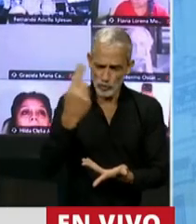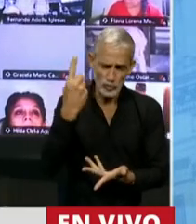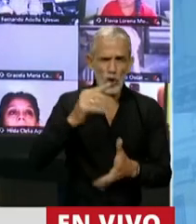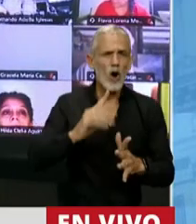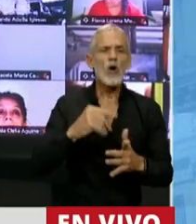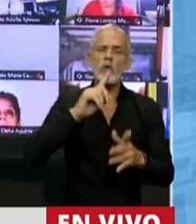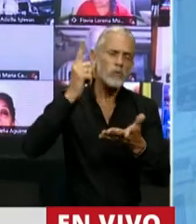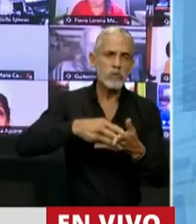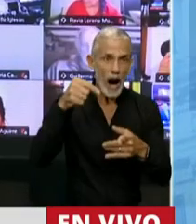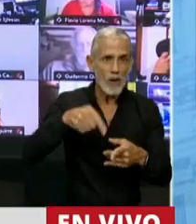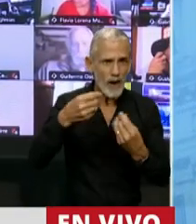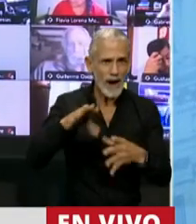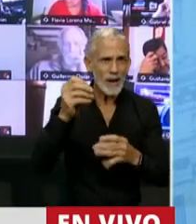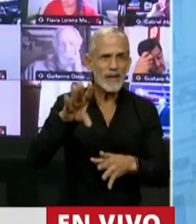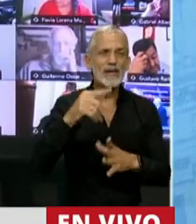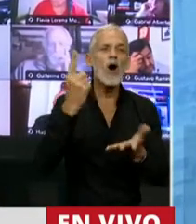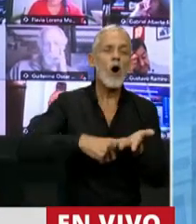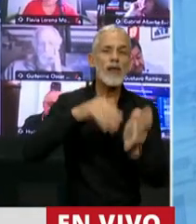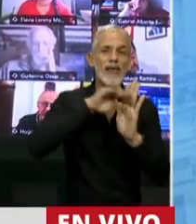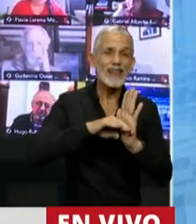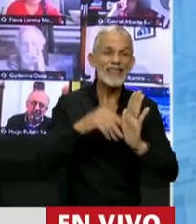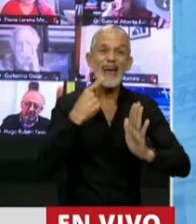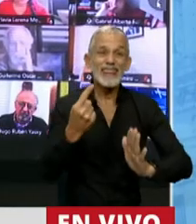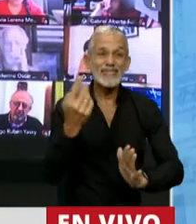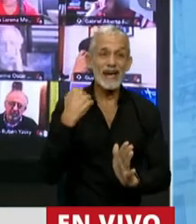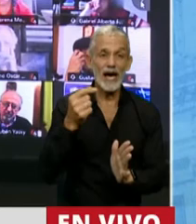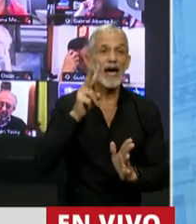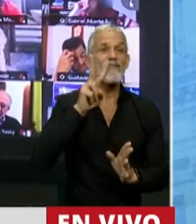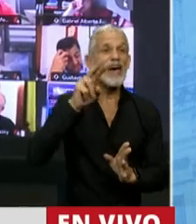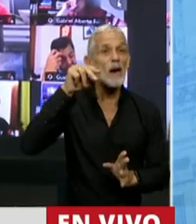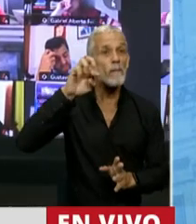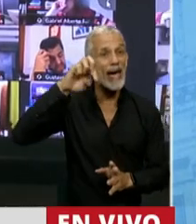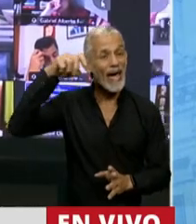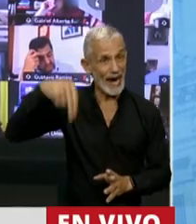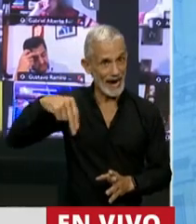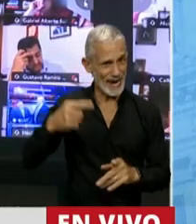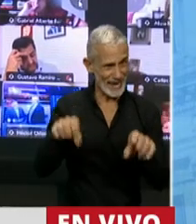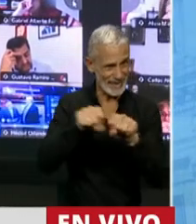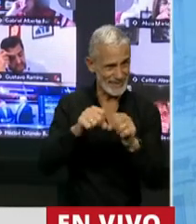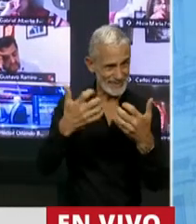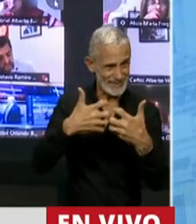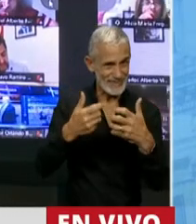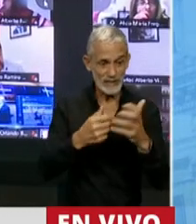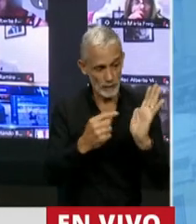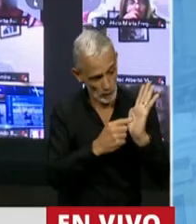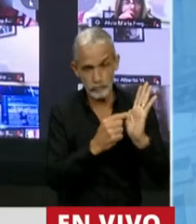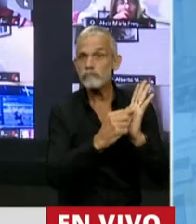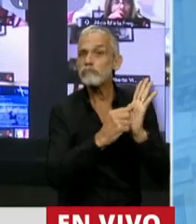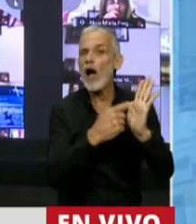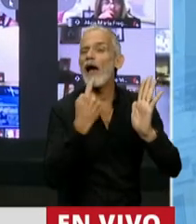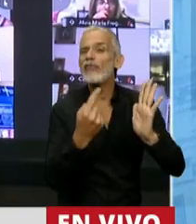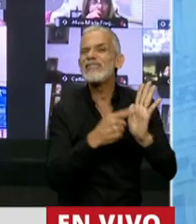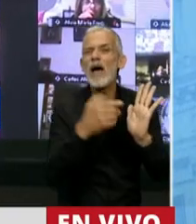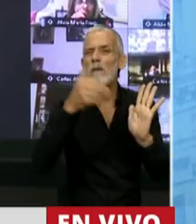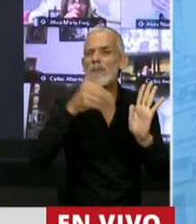pasemos al orden del día con el cuórum que indica el BPN, que si yo no lo tengo mal, somos